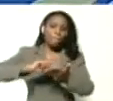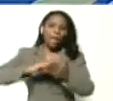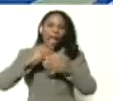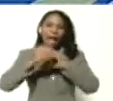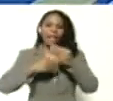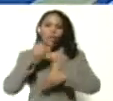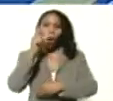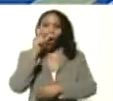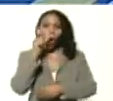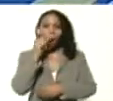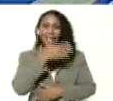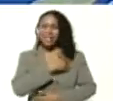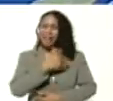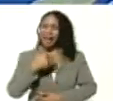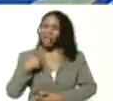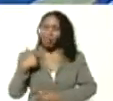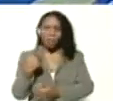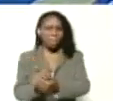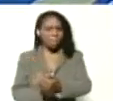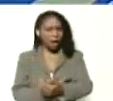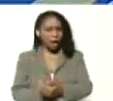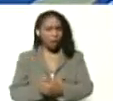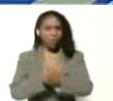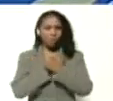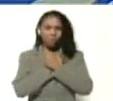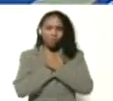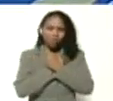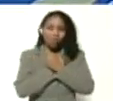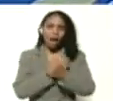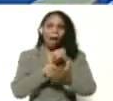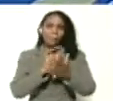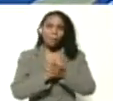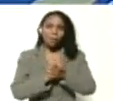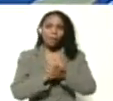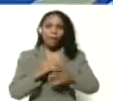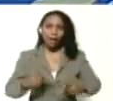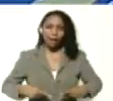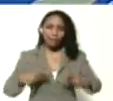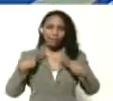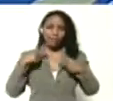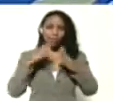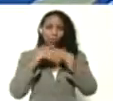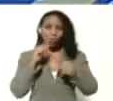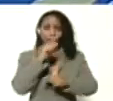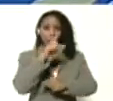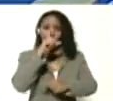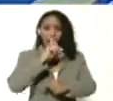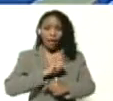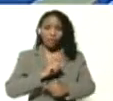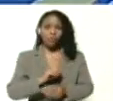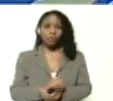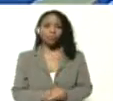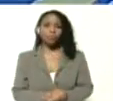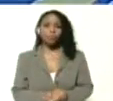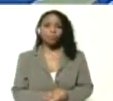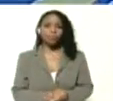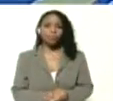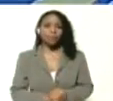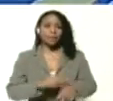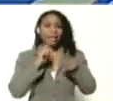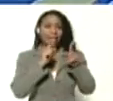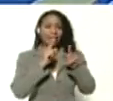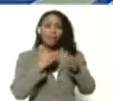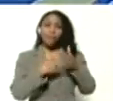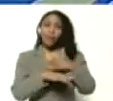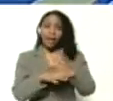un querido hermano un querido camarada de la vida de todos aquellos años Omar Cruz fue un